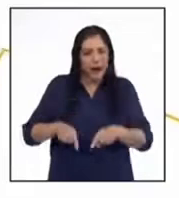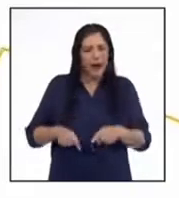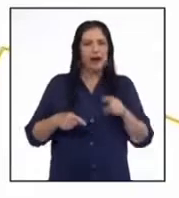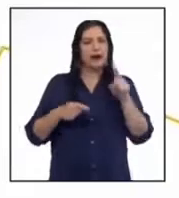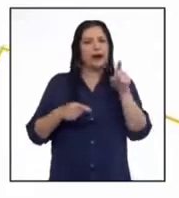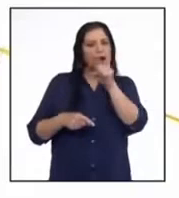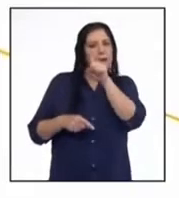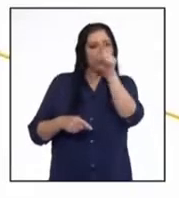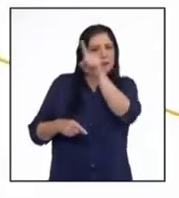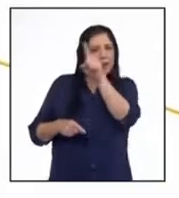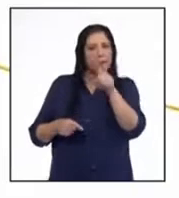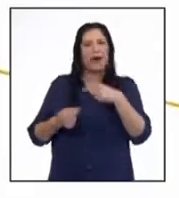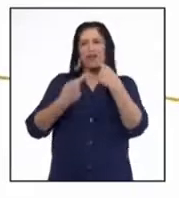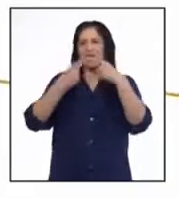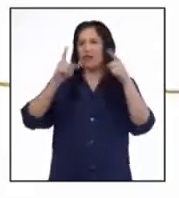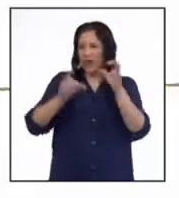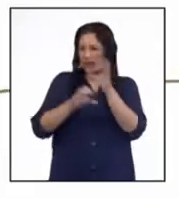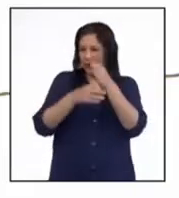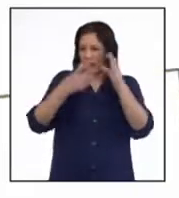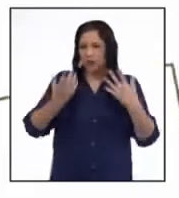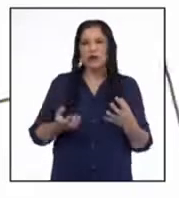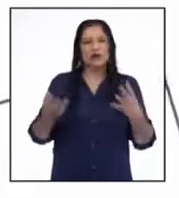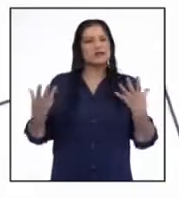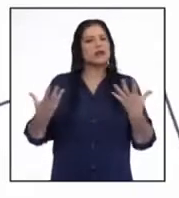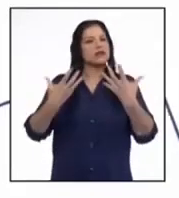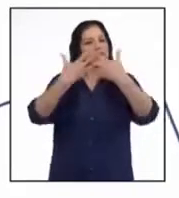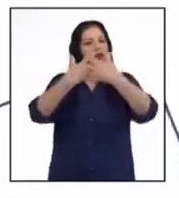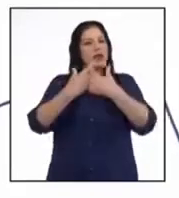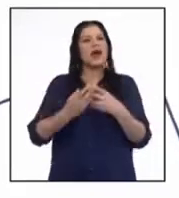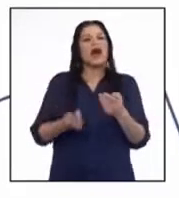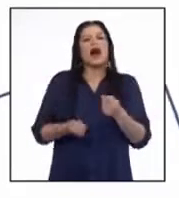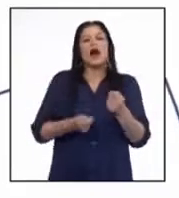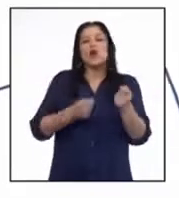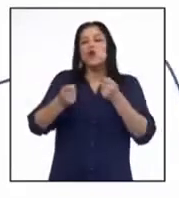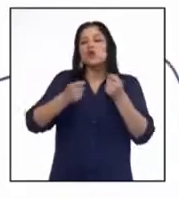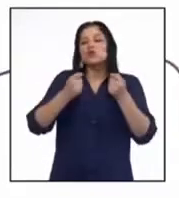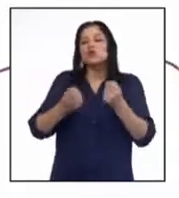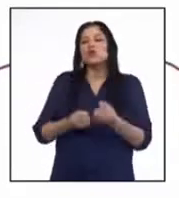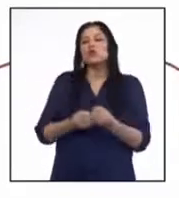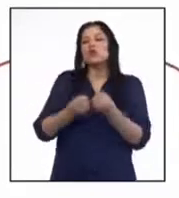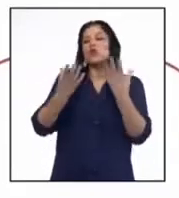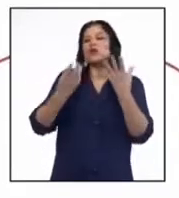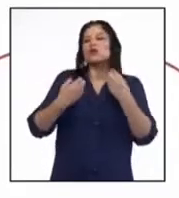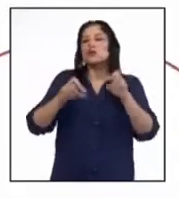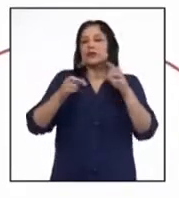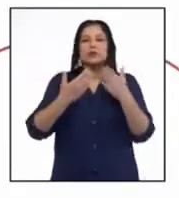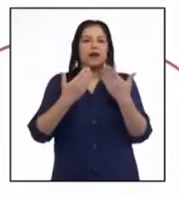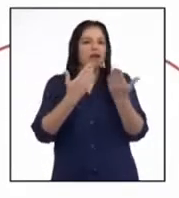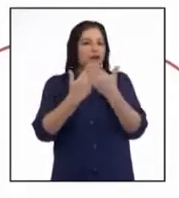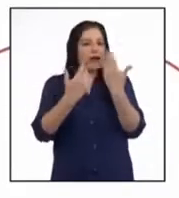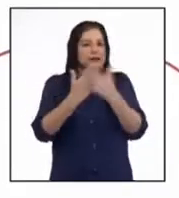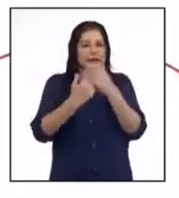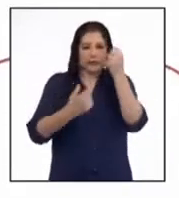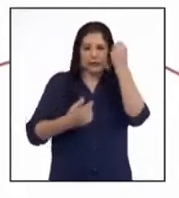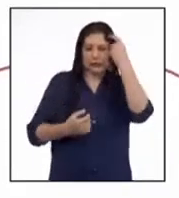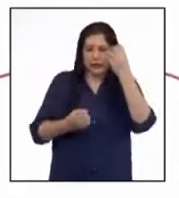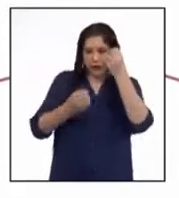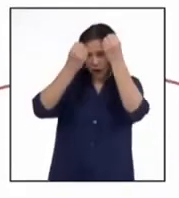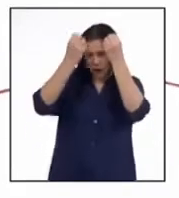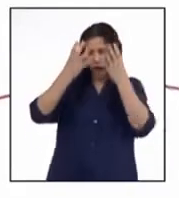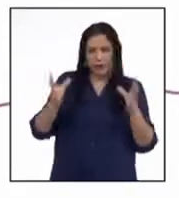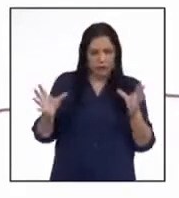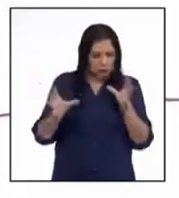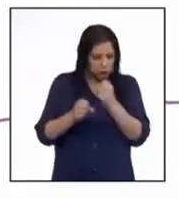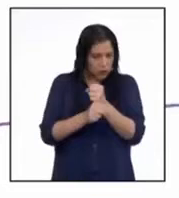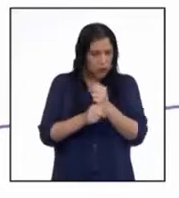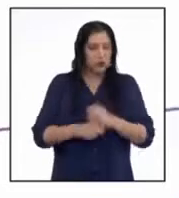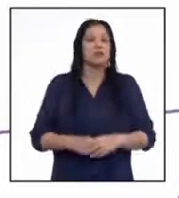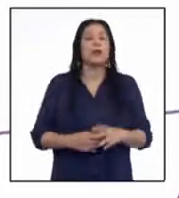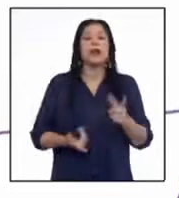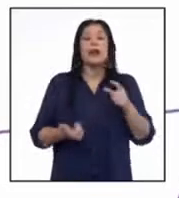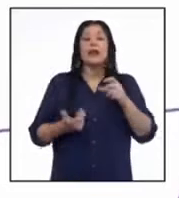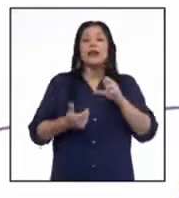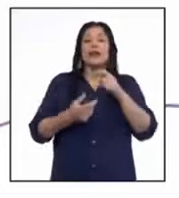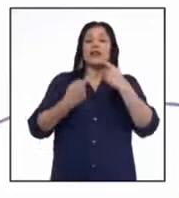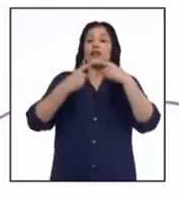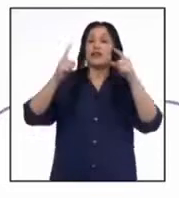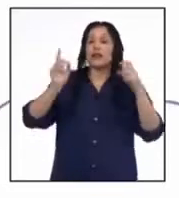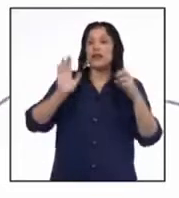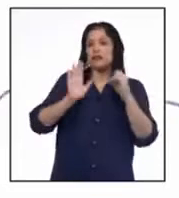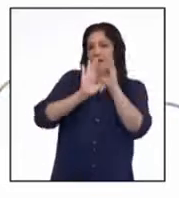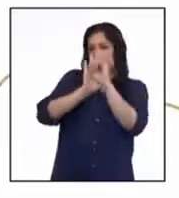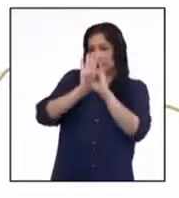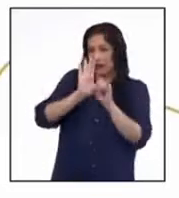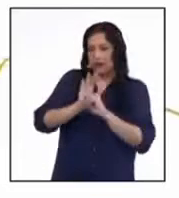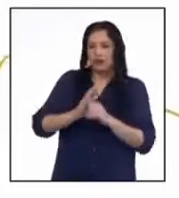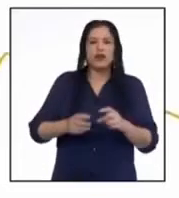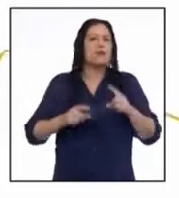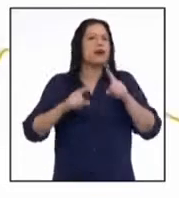polígonos o figuras asociadas a escalas de medición que permite una fácil comprensión de la información en su conjunto. El tipo de gráfico a